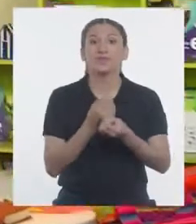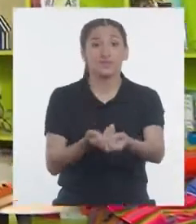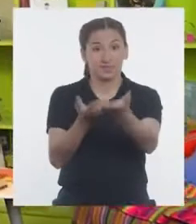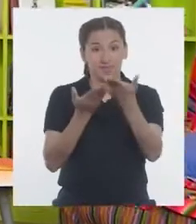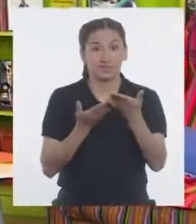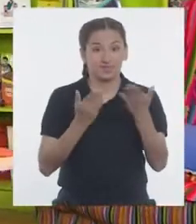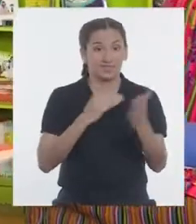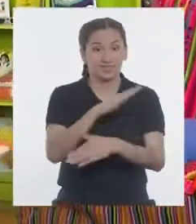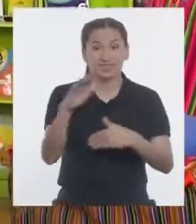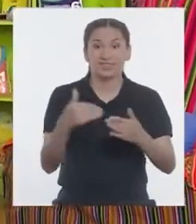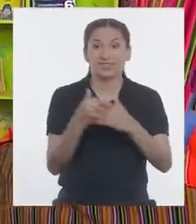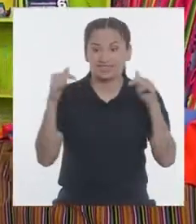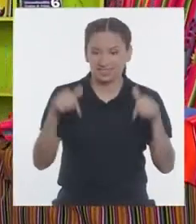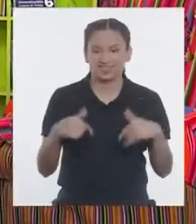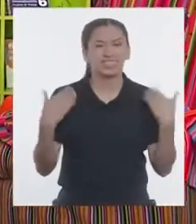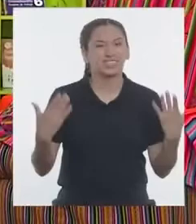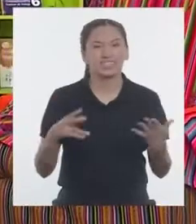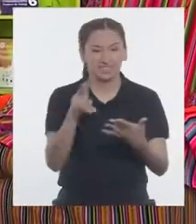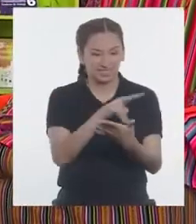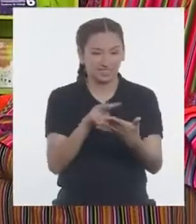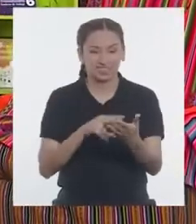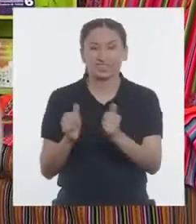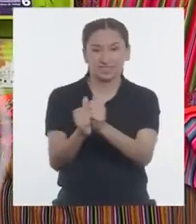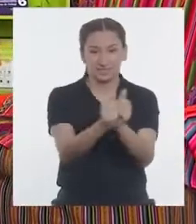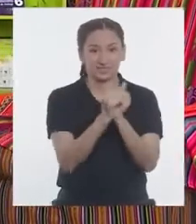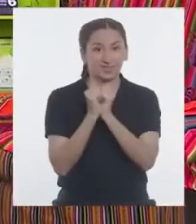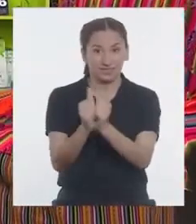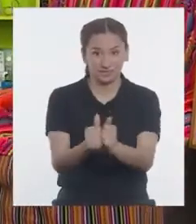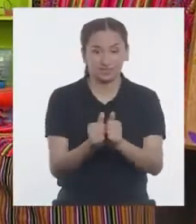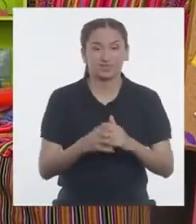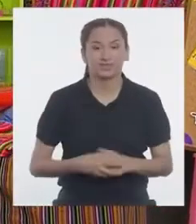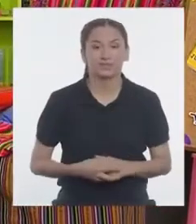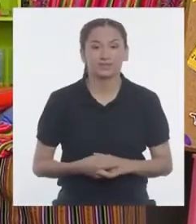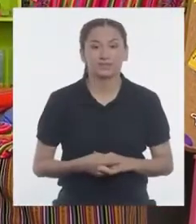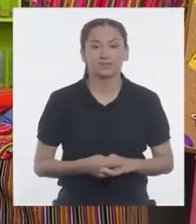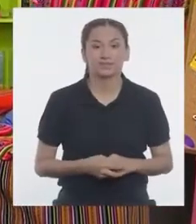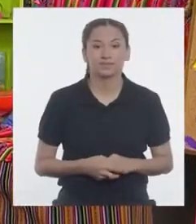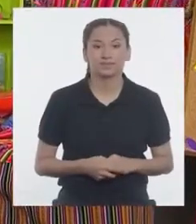Bienvenidas y bienvenidos. Esto es... ¡Leemos juntos!